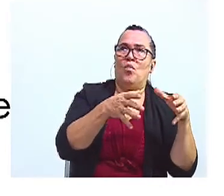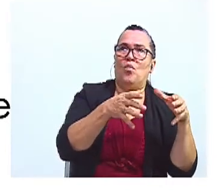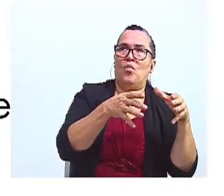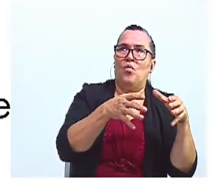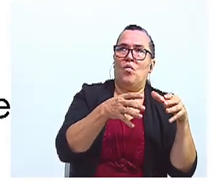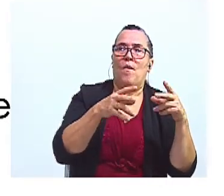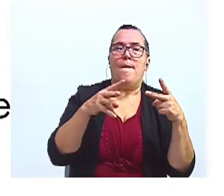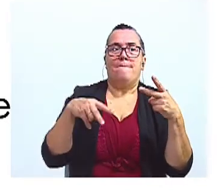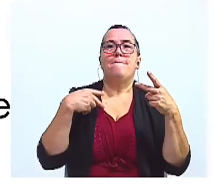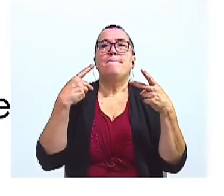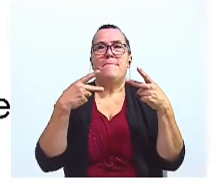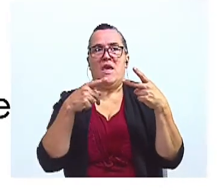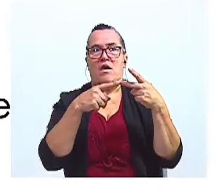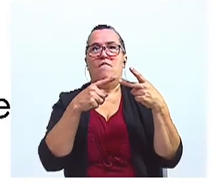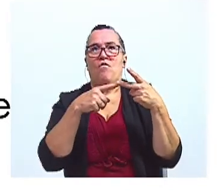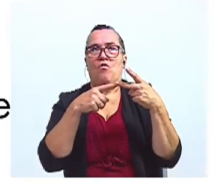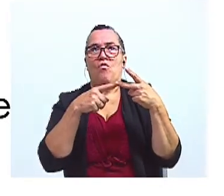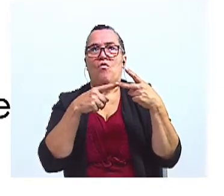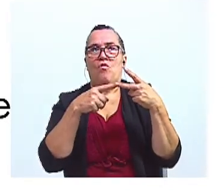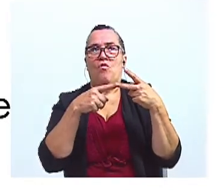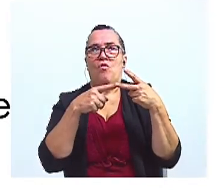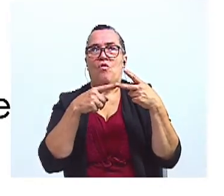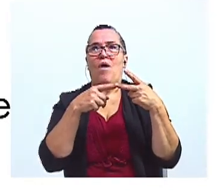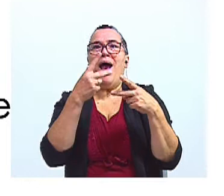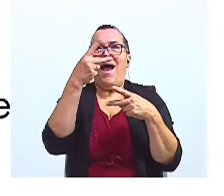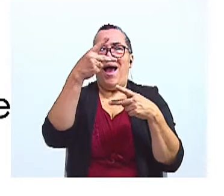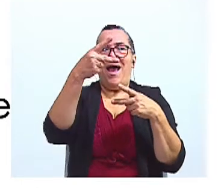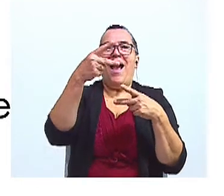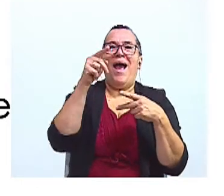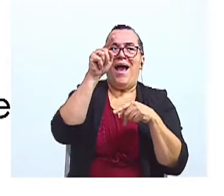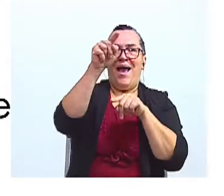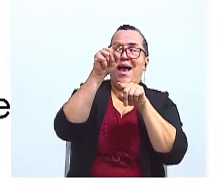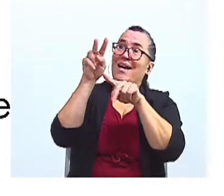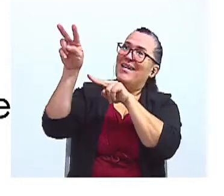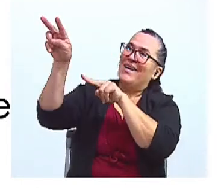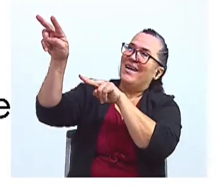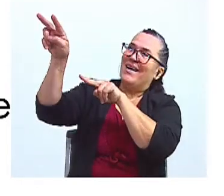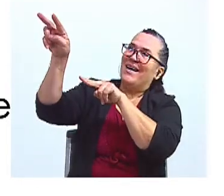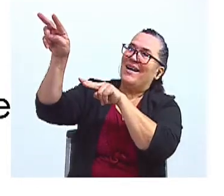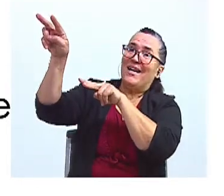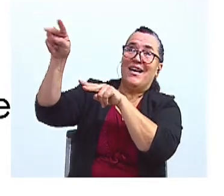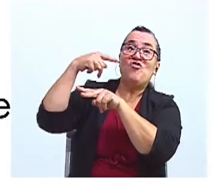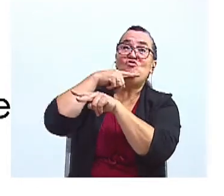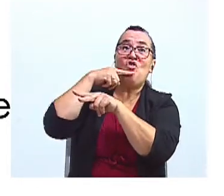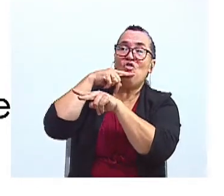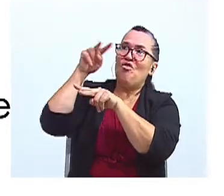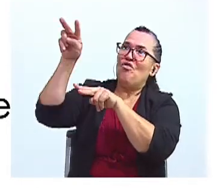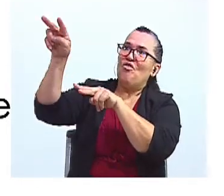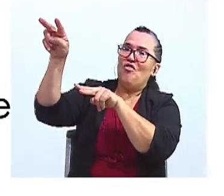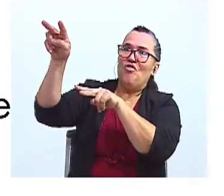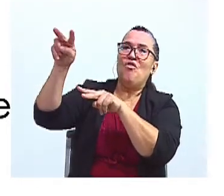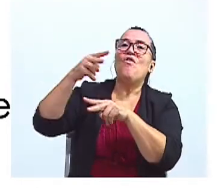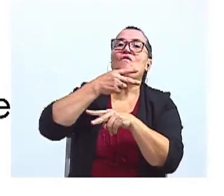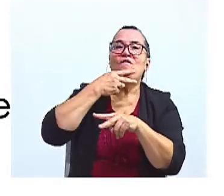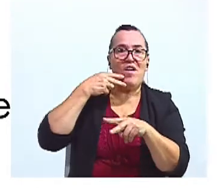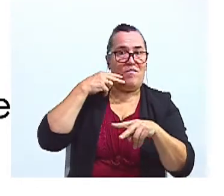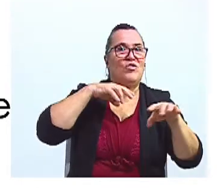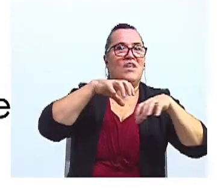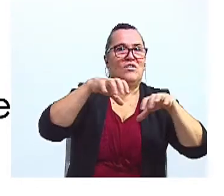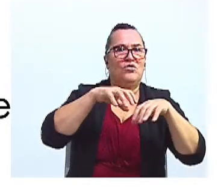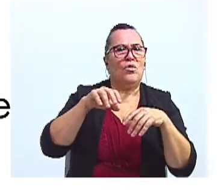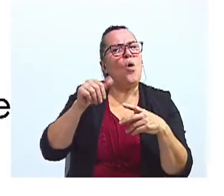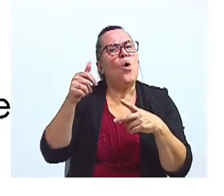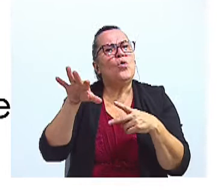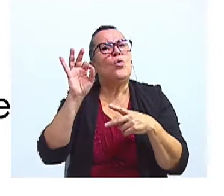¿Vivo? Vivo. Muy bien. Estos dos son verbos que nos dan una acción. Serían verbos de acción. Está bien. ¿Habrá